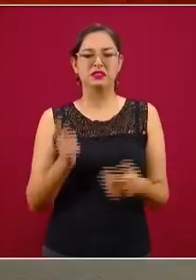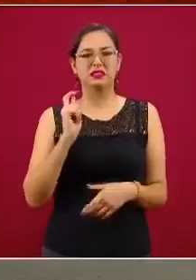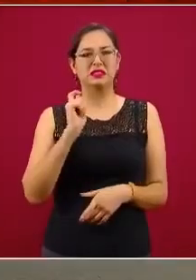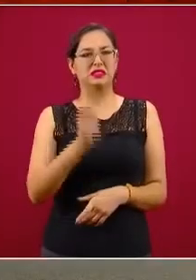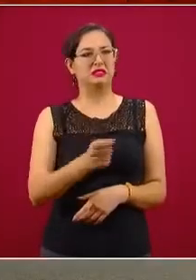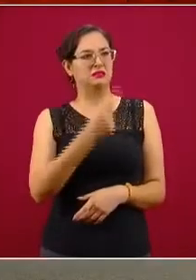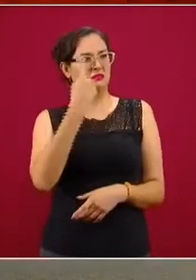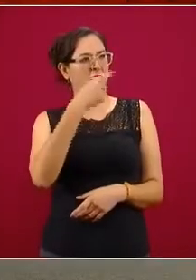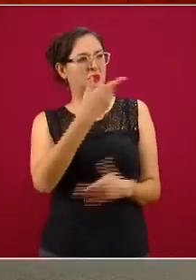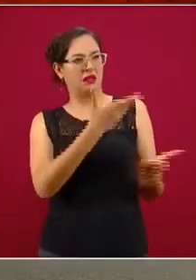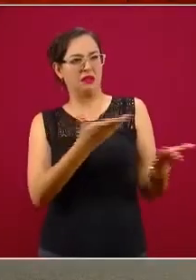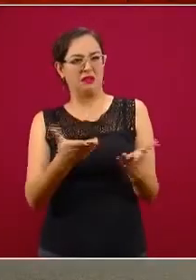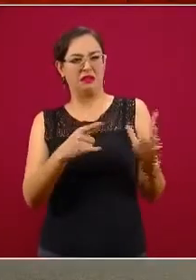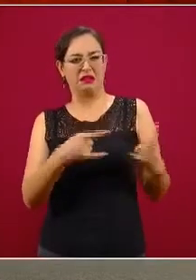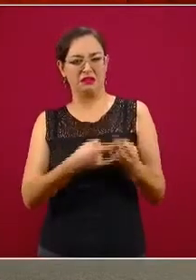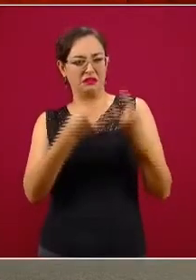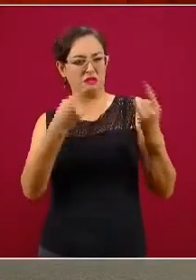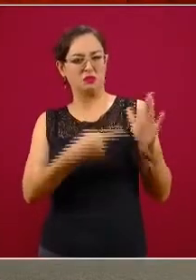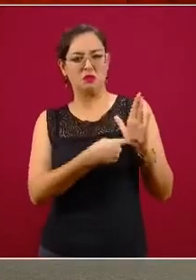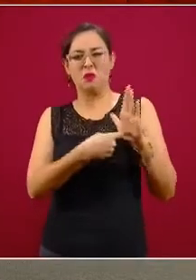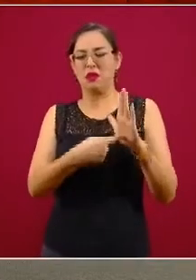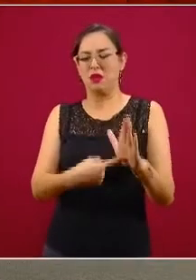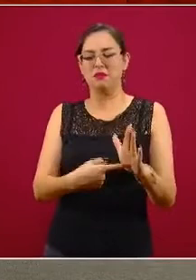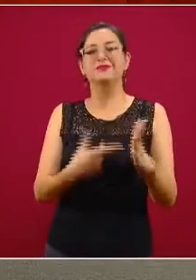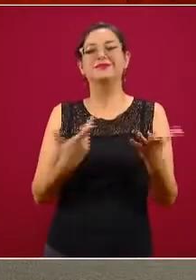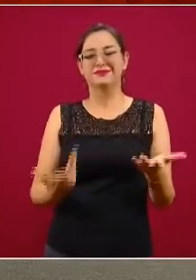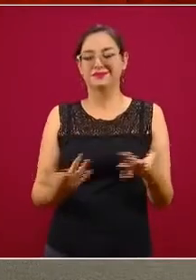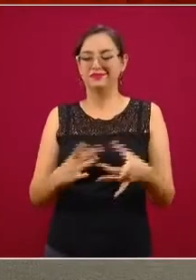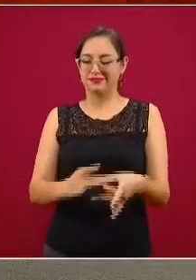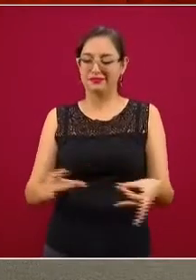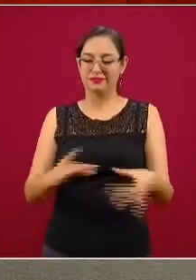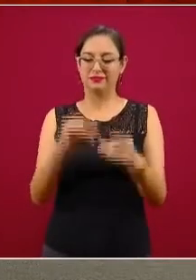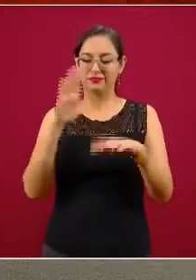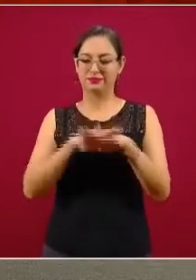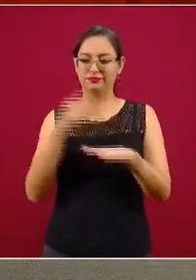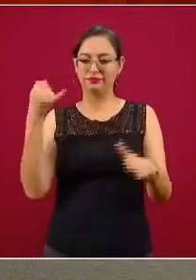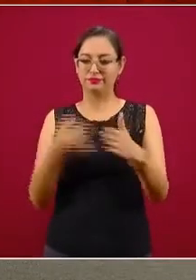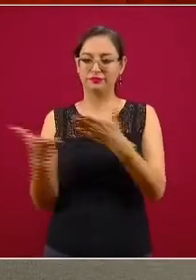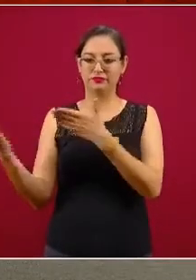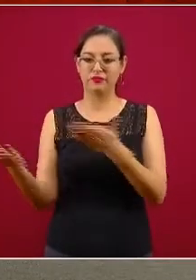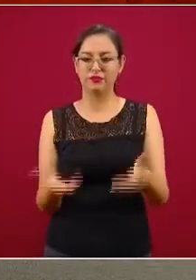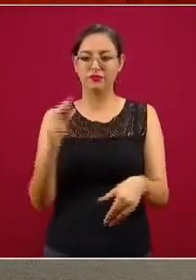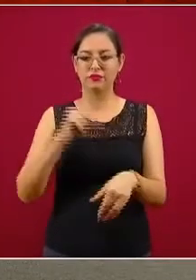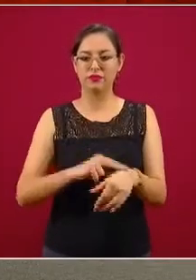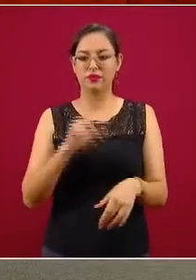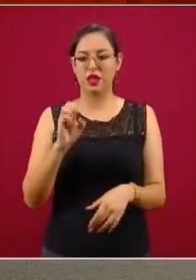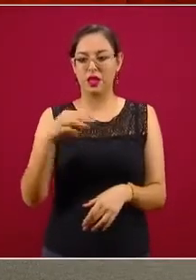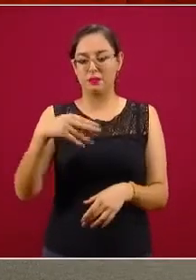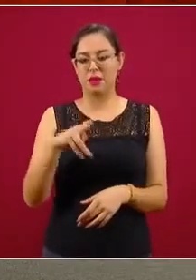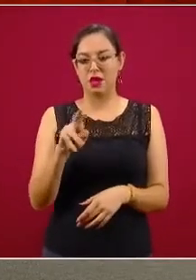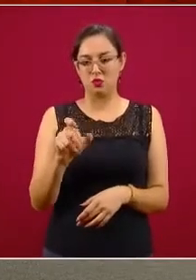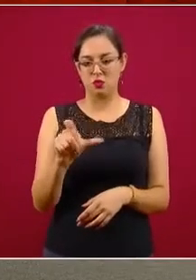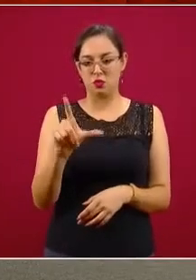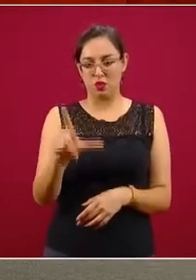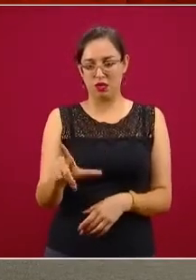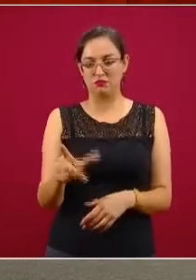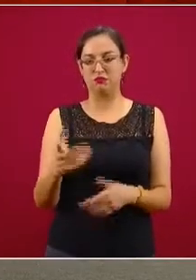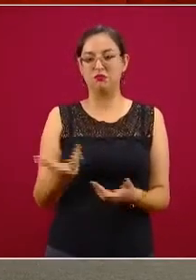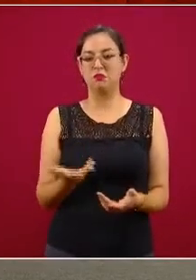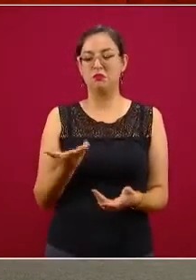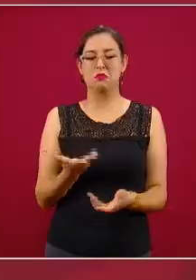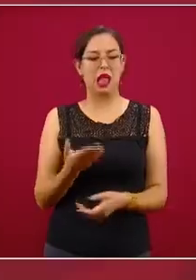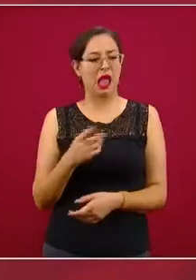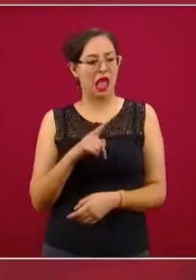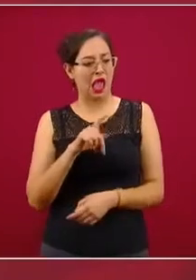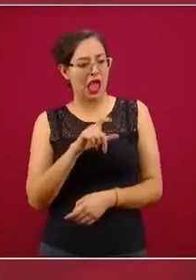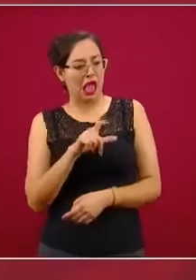Es un gusto tener aquí al doctor, gracias Emanuel, muchas gracias, para que nos pueda compartir desde